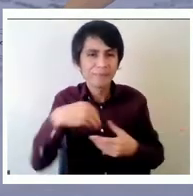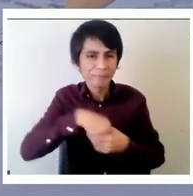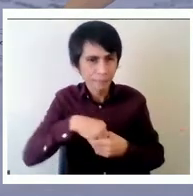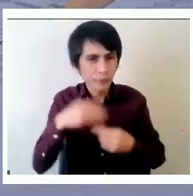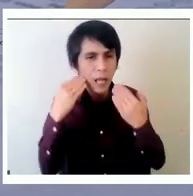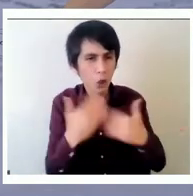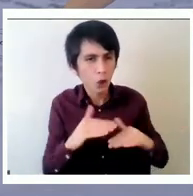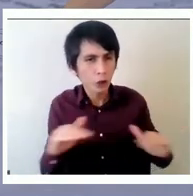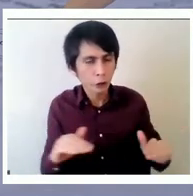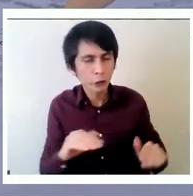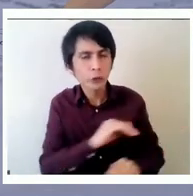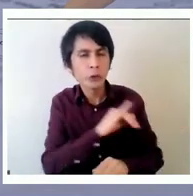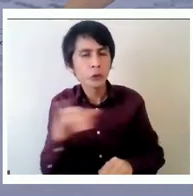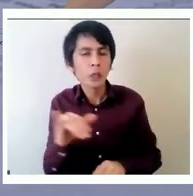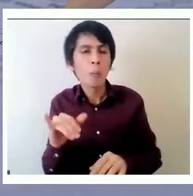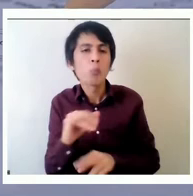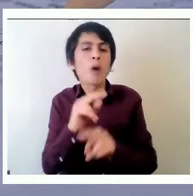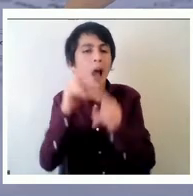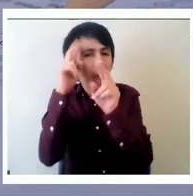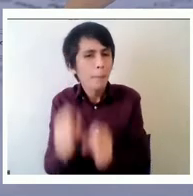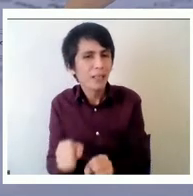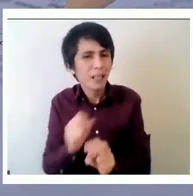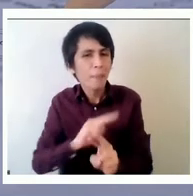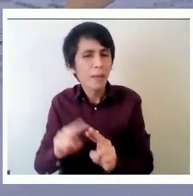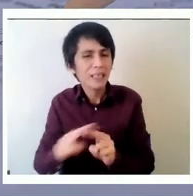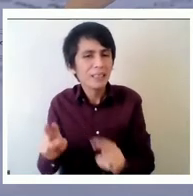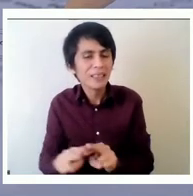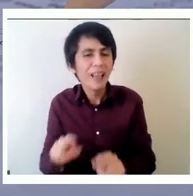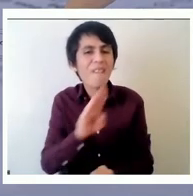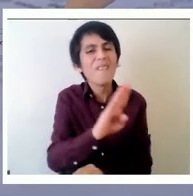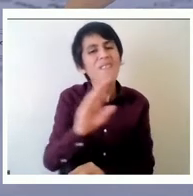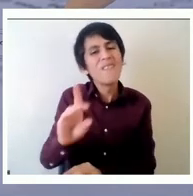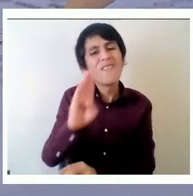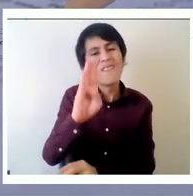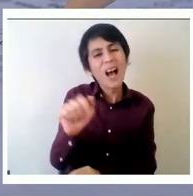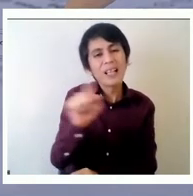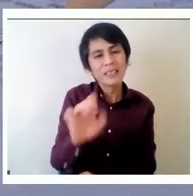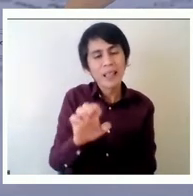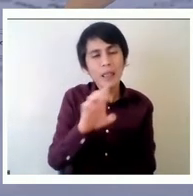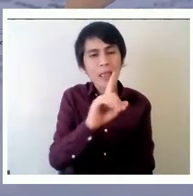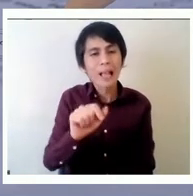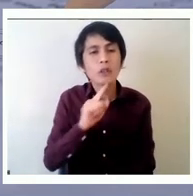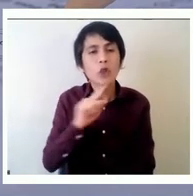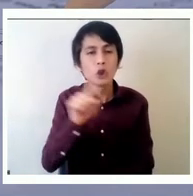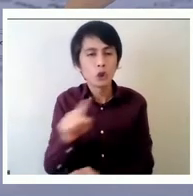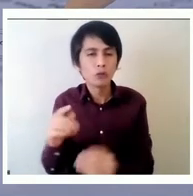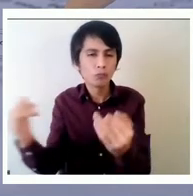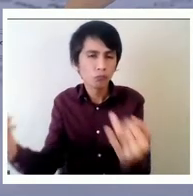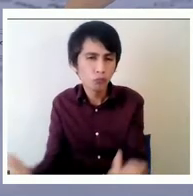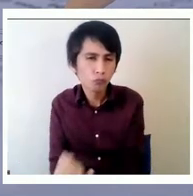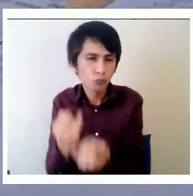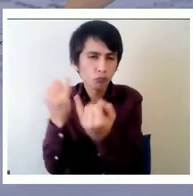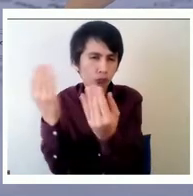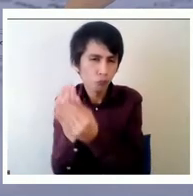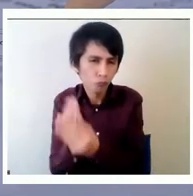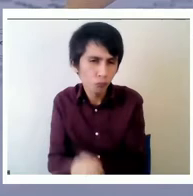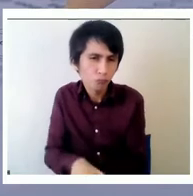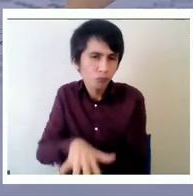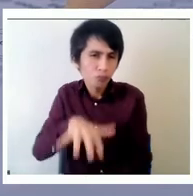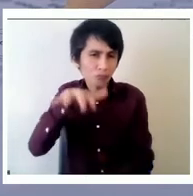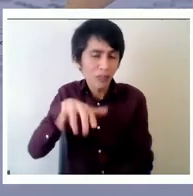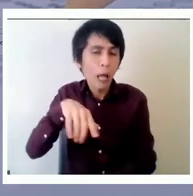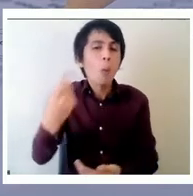base de datos a nivel nacional entonces podemos ver cómo esto se desarrolla y las ideas las